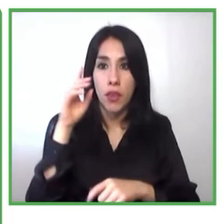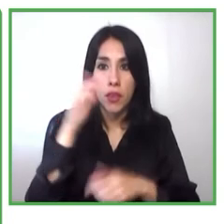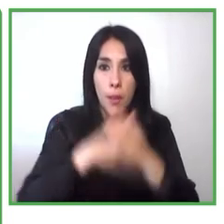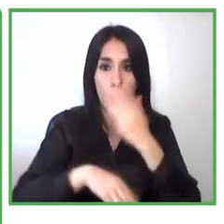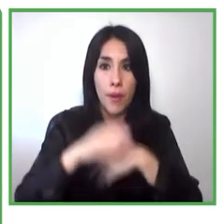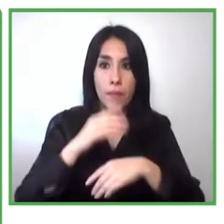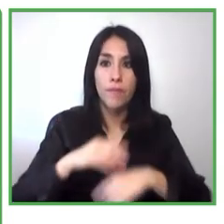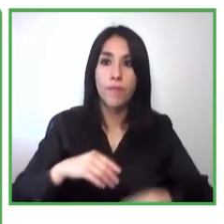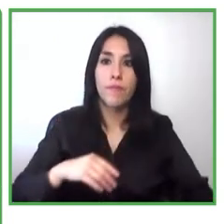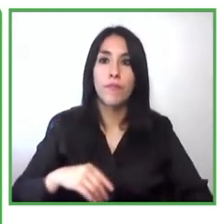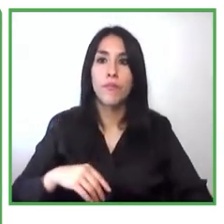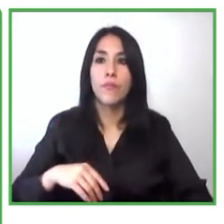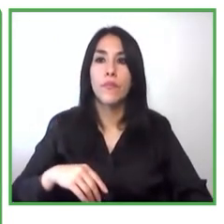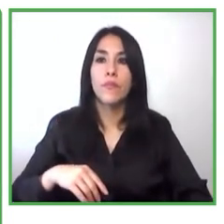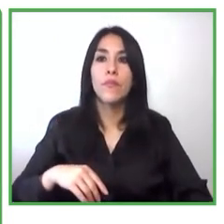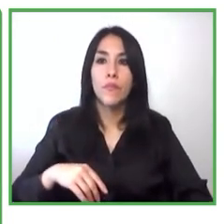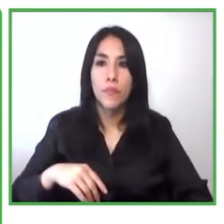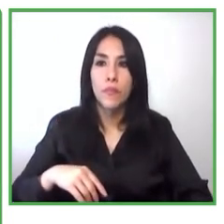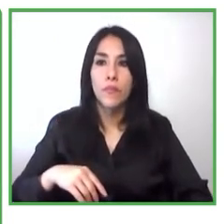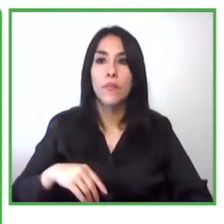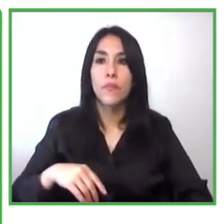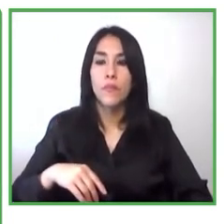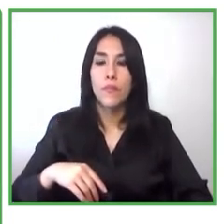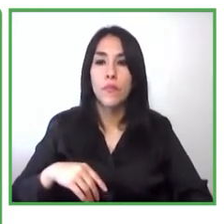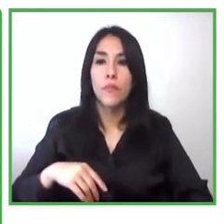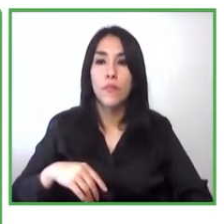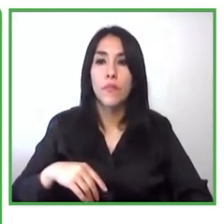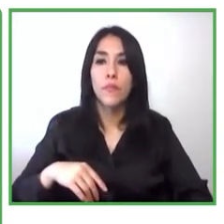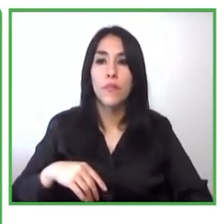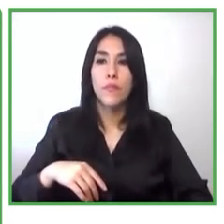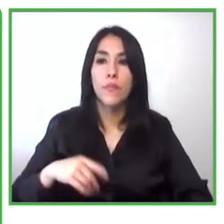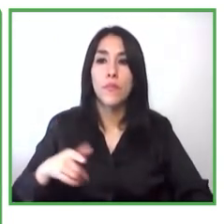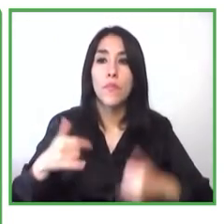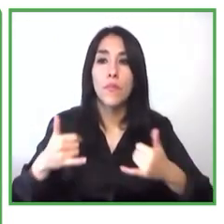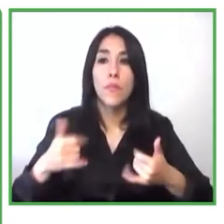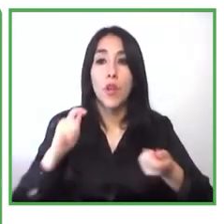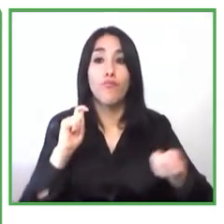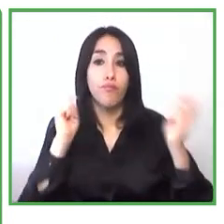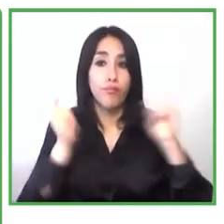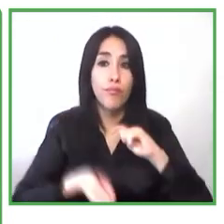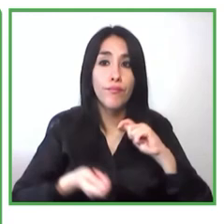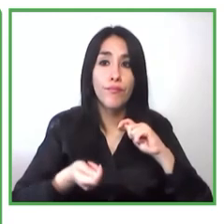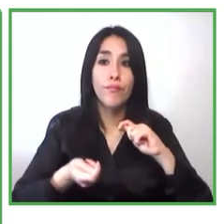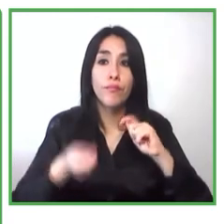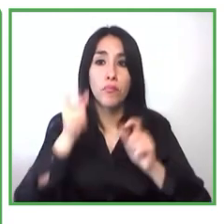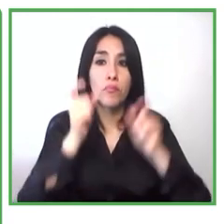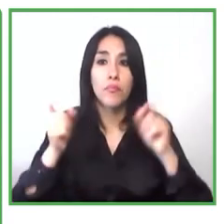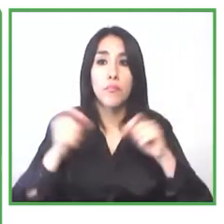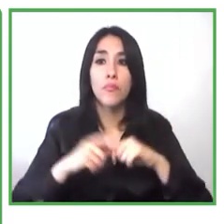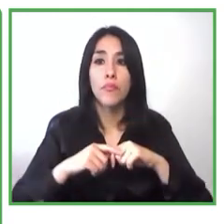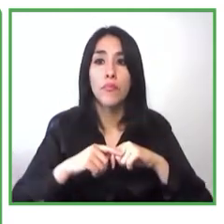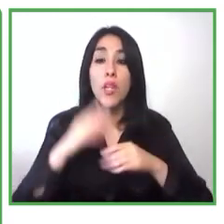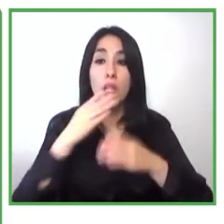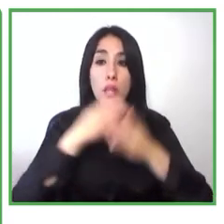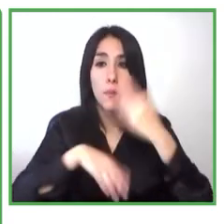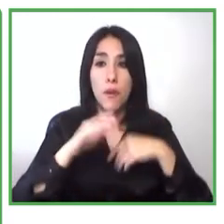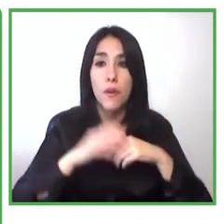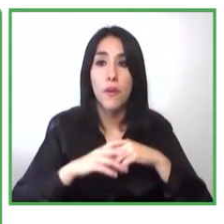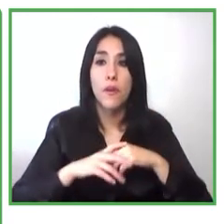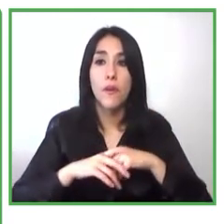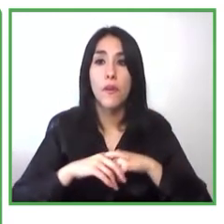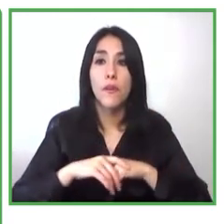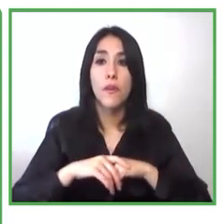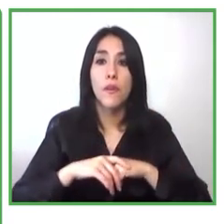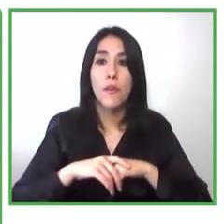a todos los tipos de discapacidad y también permitió por último un aprendizaje efectivo también disponibilizar